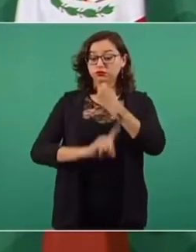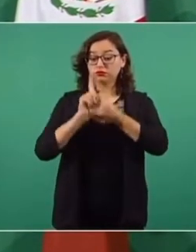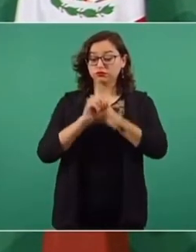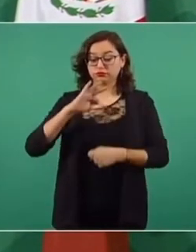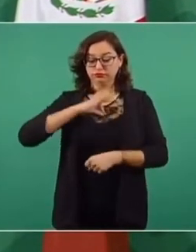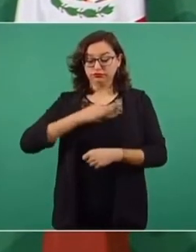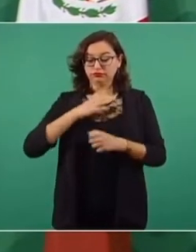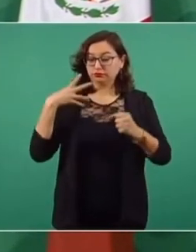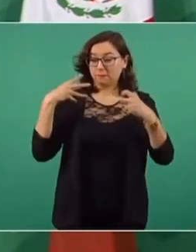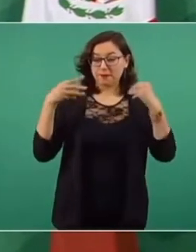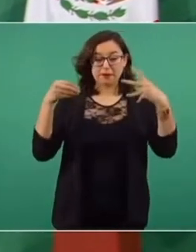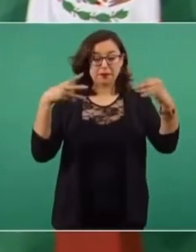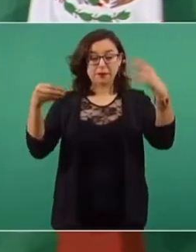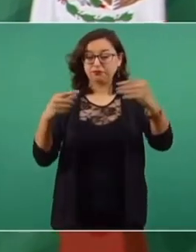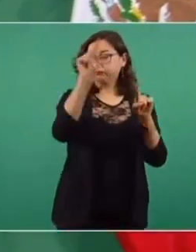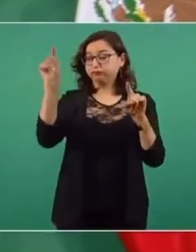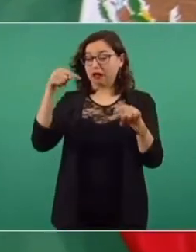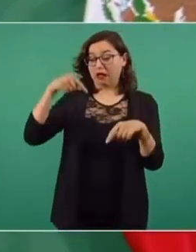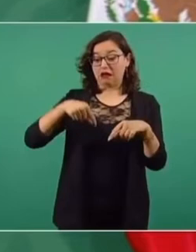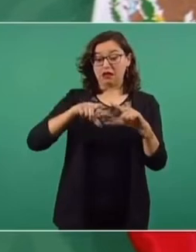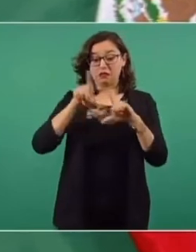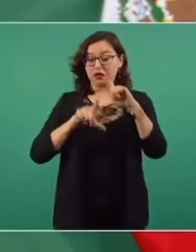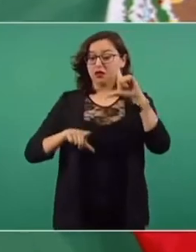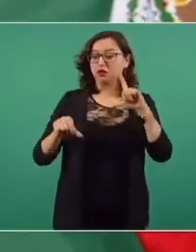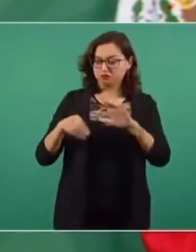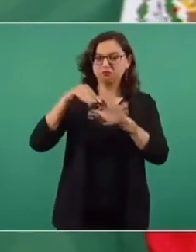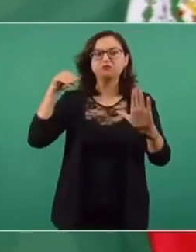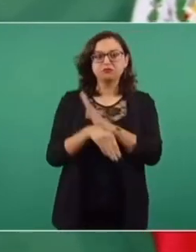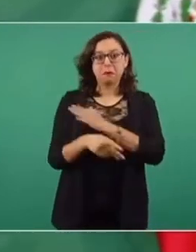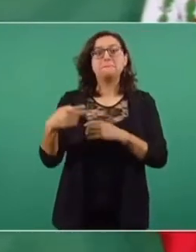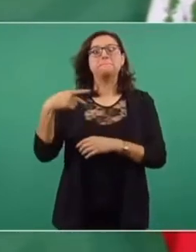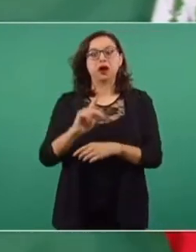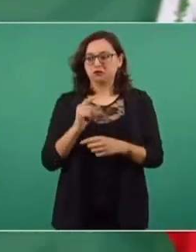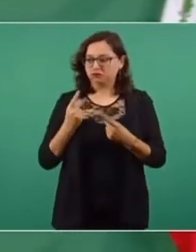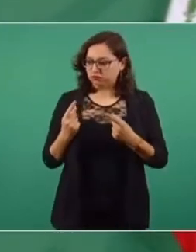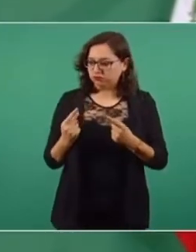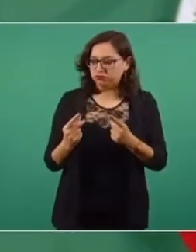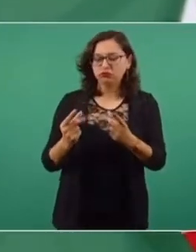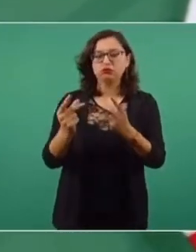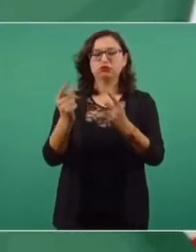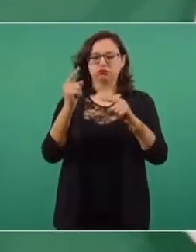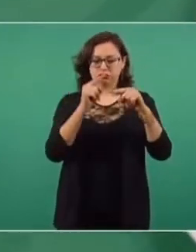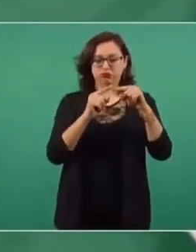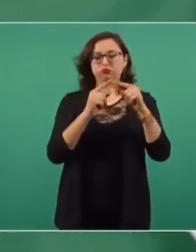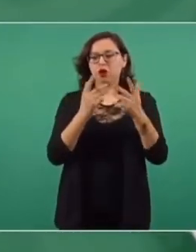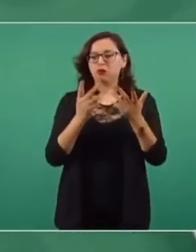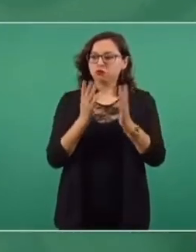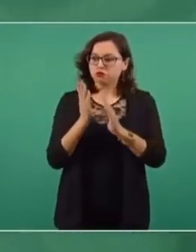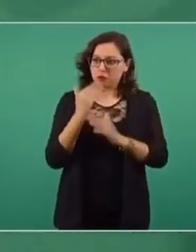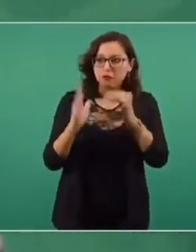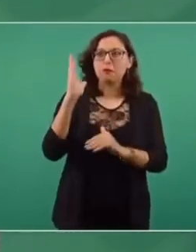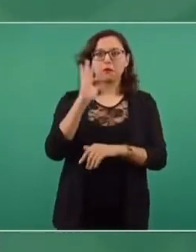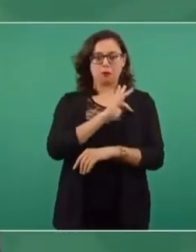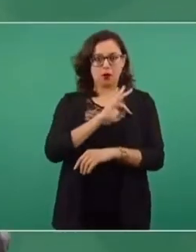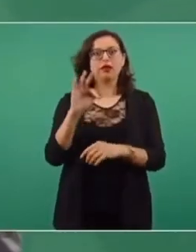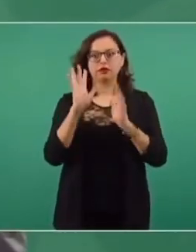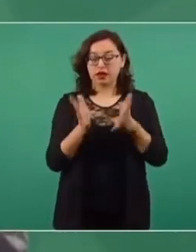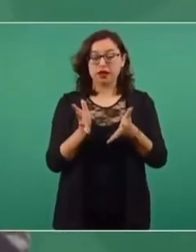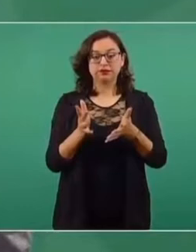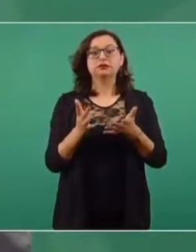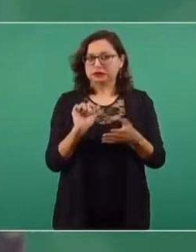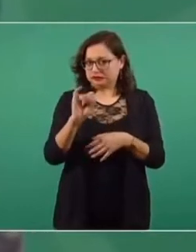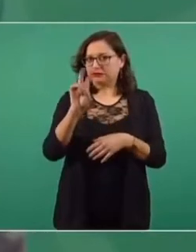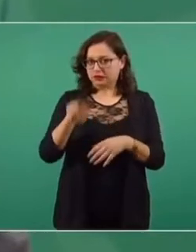de la pandemia y nos estamos recuperando pronto, hablábamos de la V, de íbamos a caer y que íbamos a